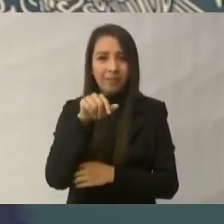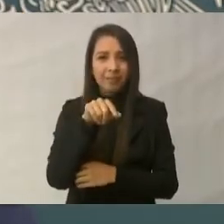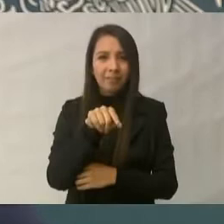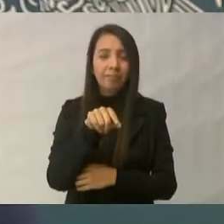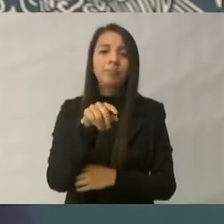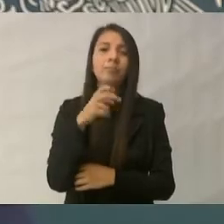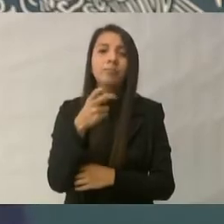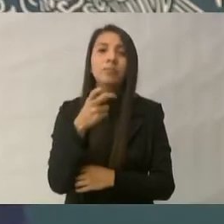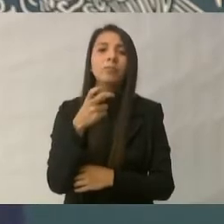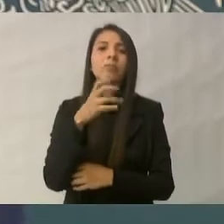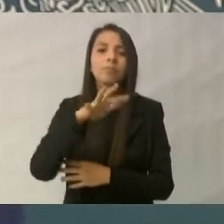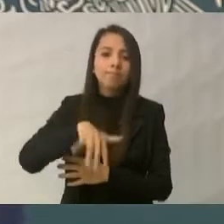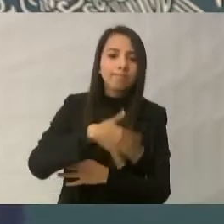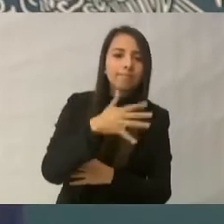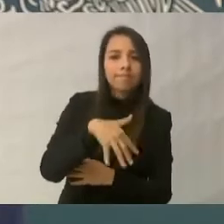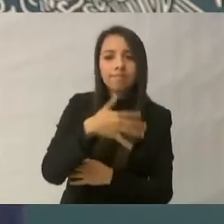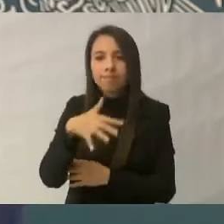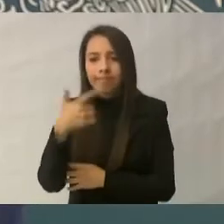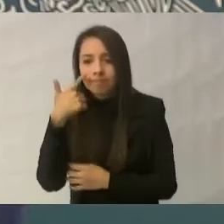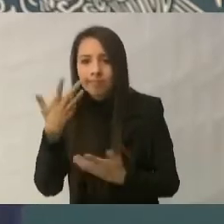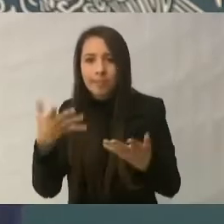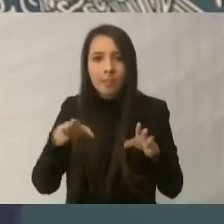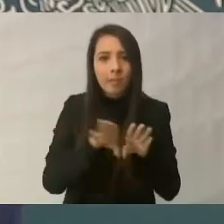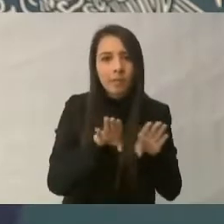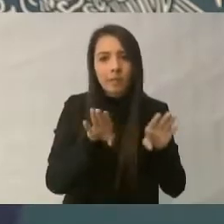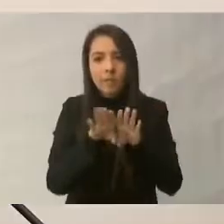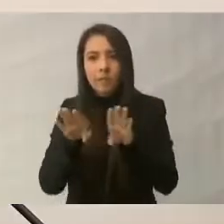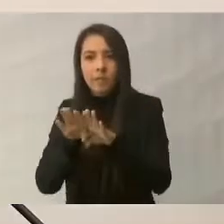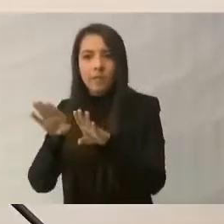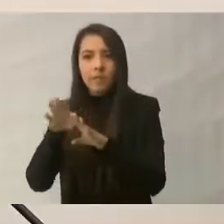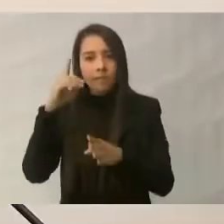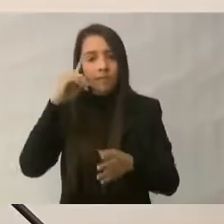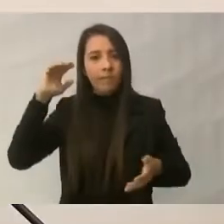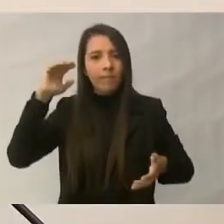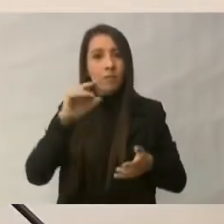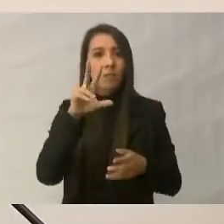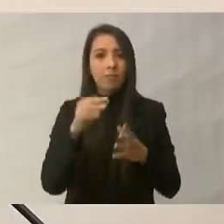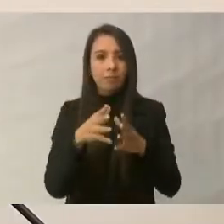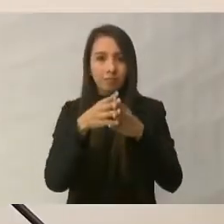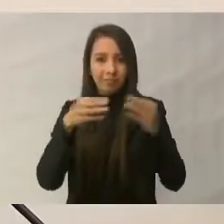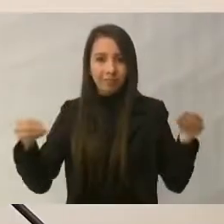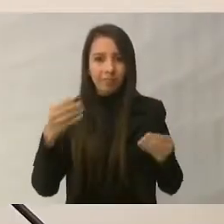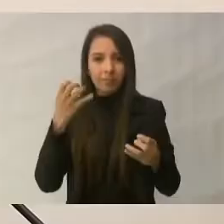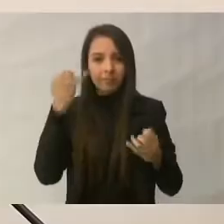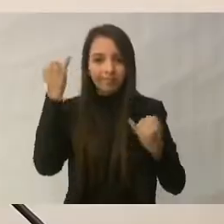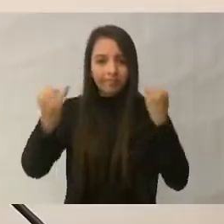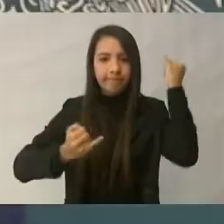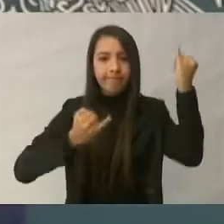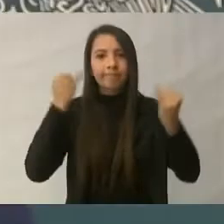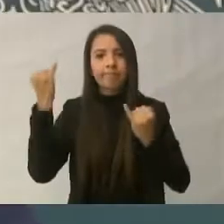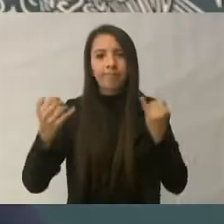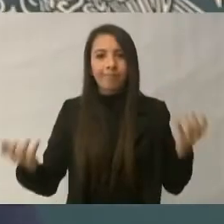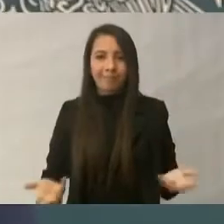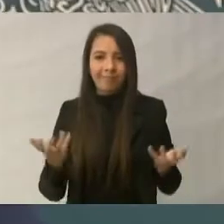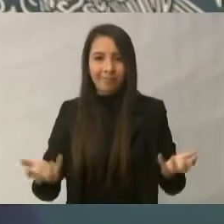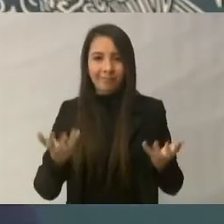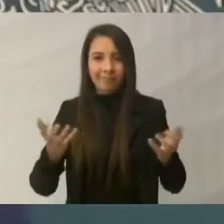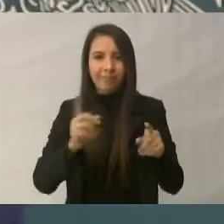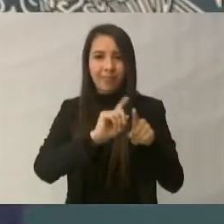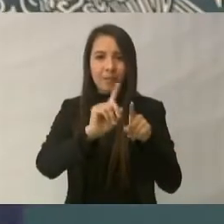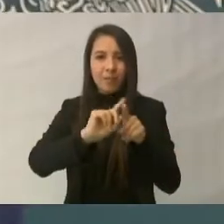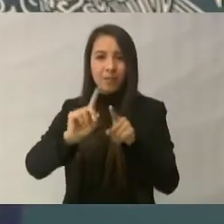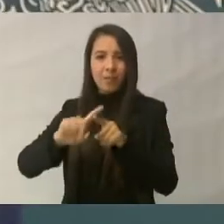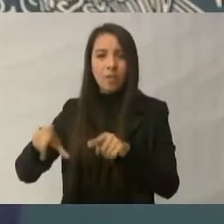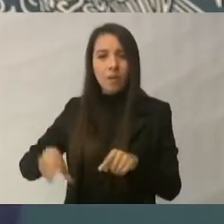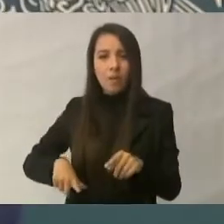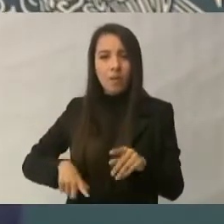buscando diferentes alternativas que hemos estado desarrollando a través de diferentes instancias